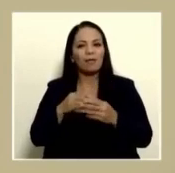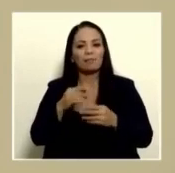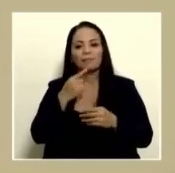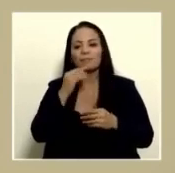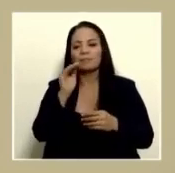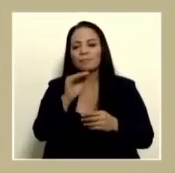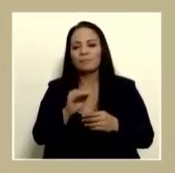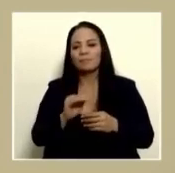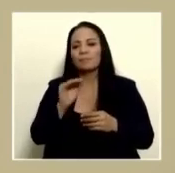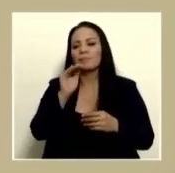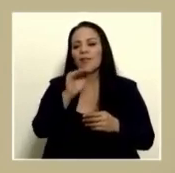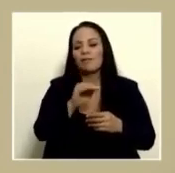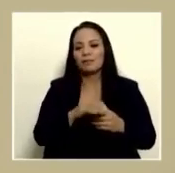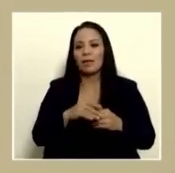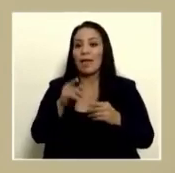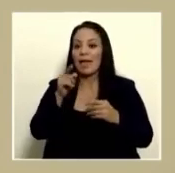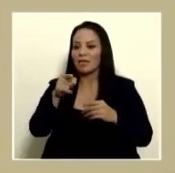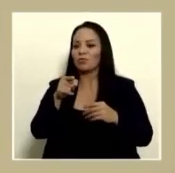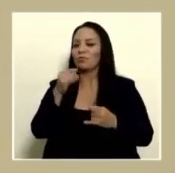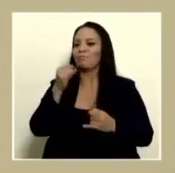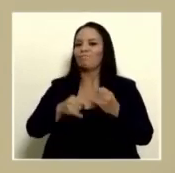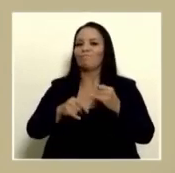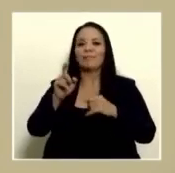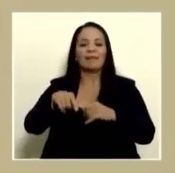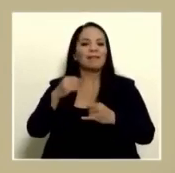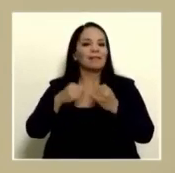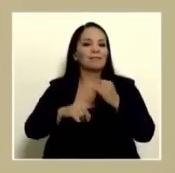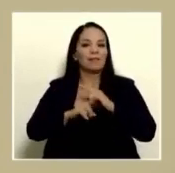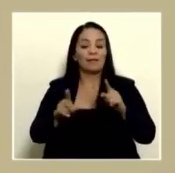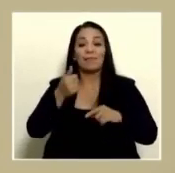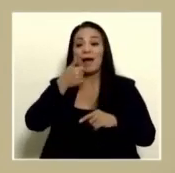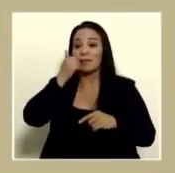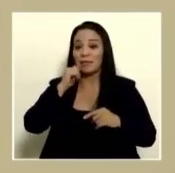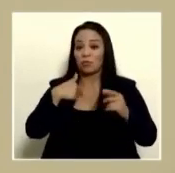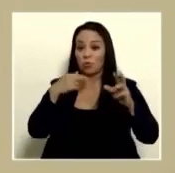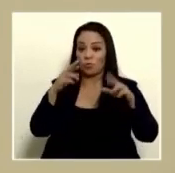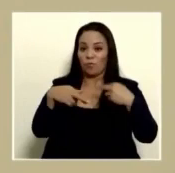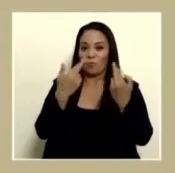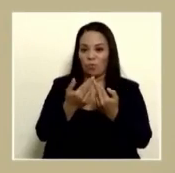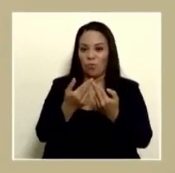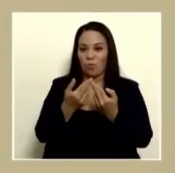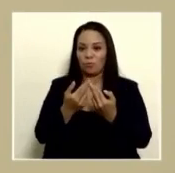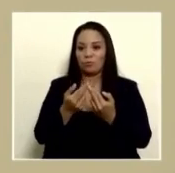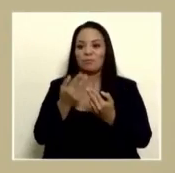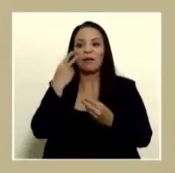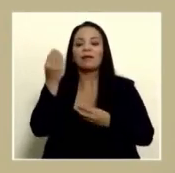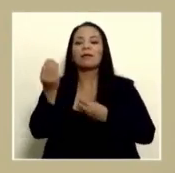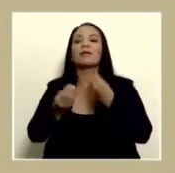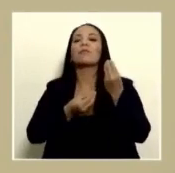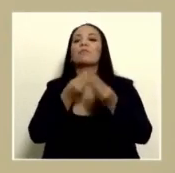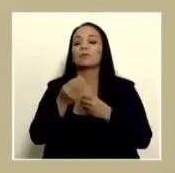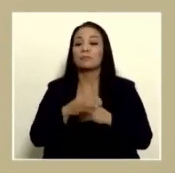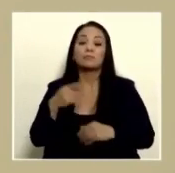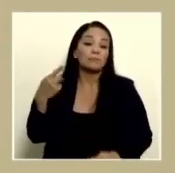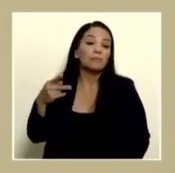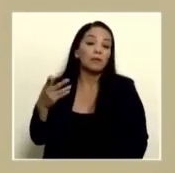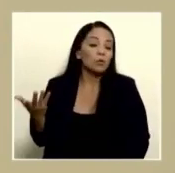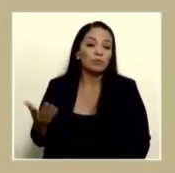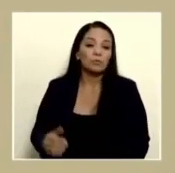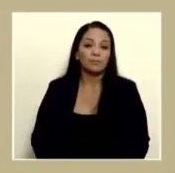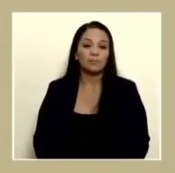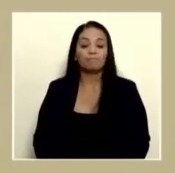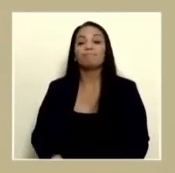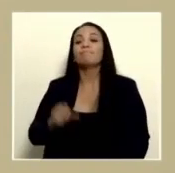hay que descabezar eso y precisamente ayer sostuve una reunión de cómo vamos a hacer es peligroso